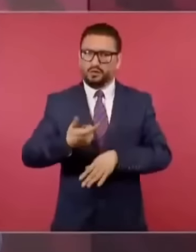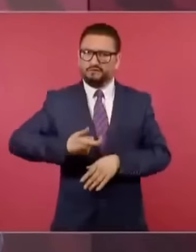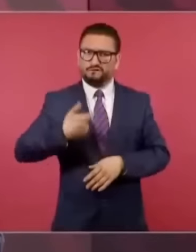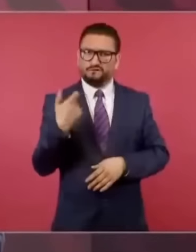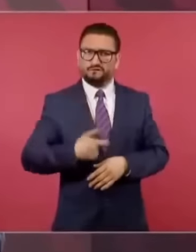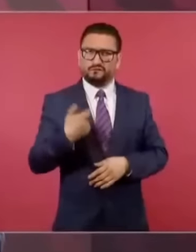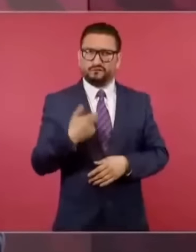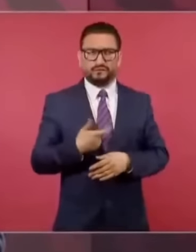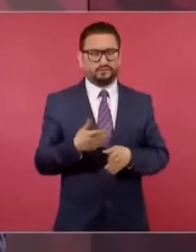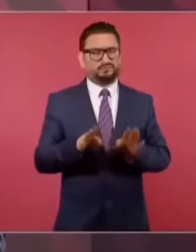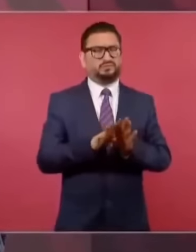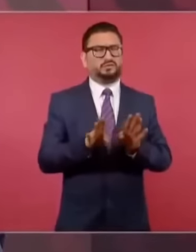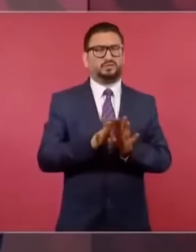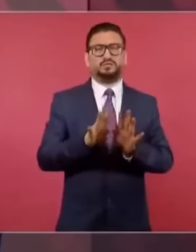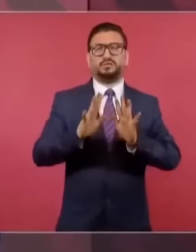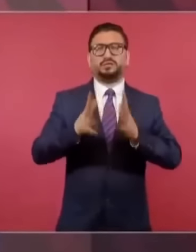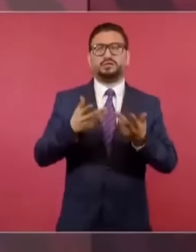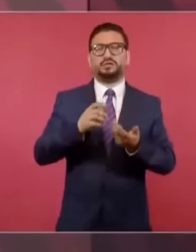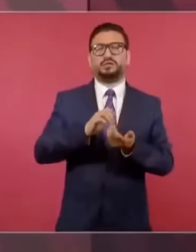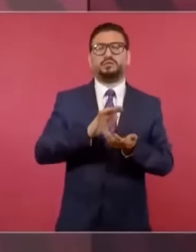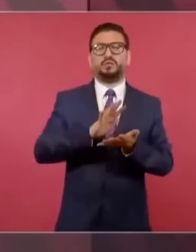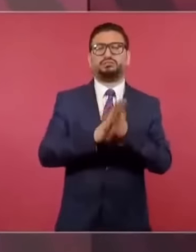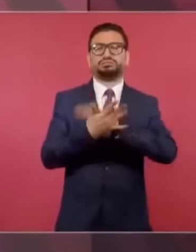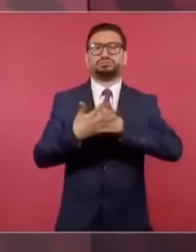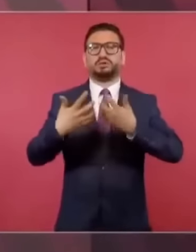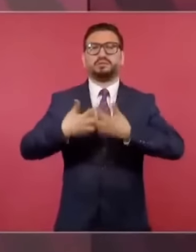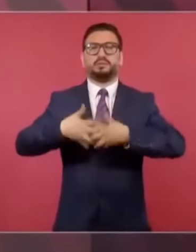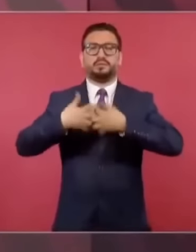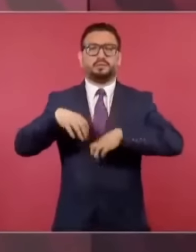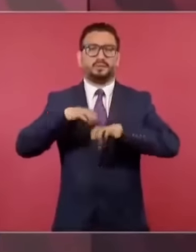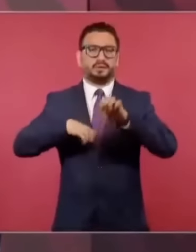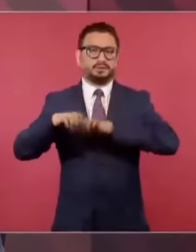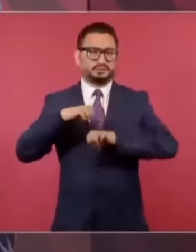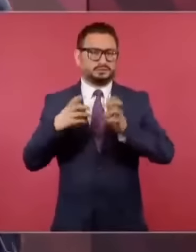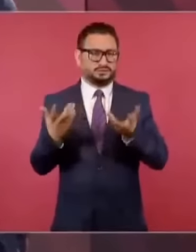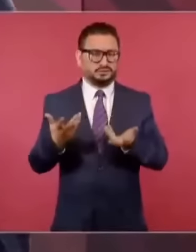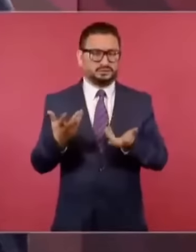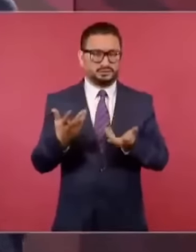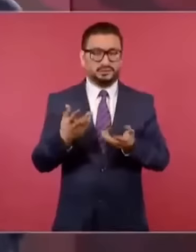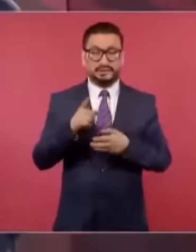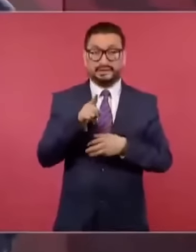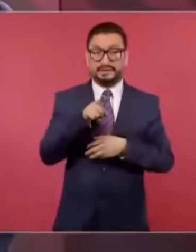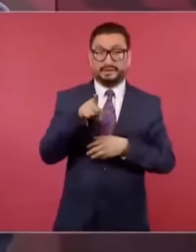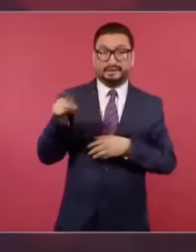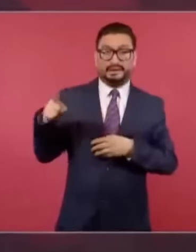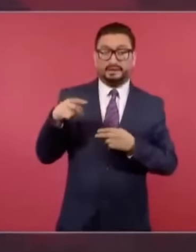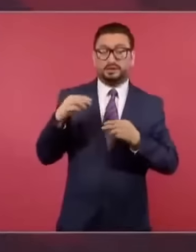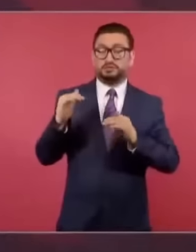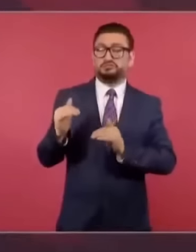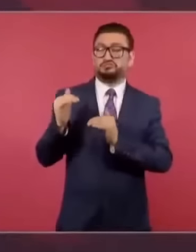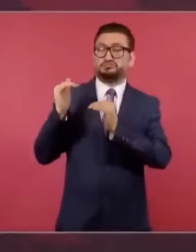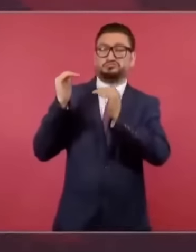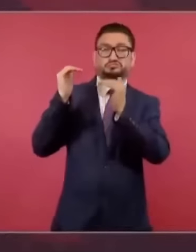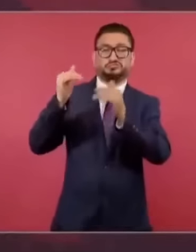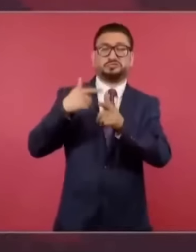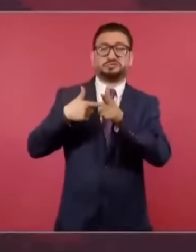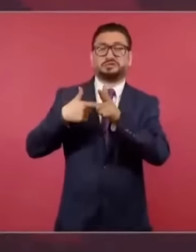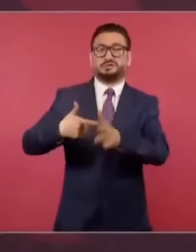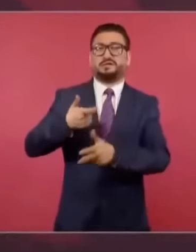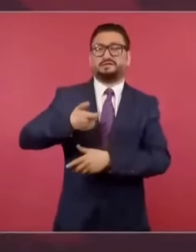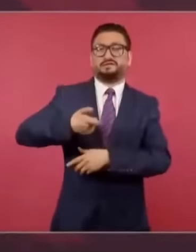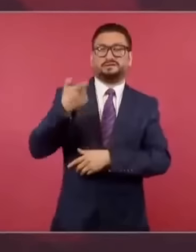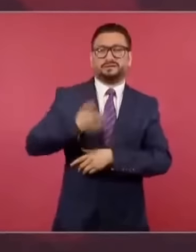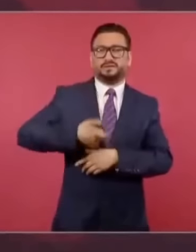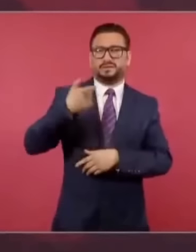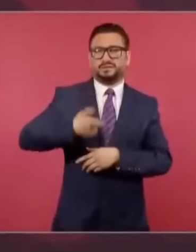Ya son empresas en donde ellos siguen manteniendo